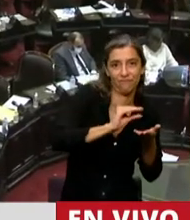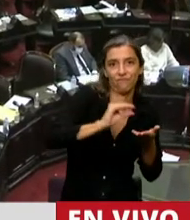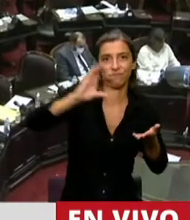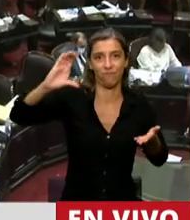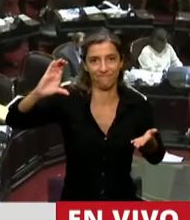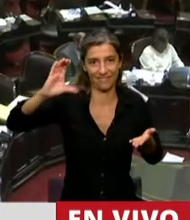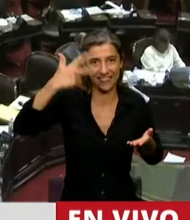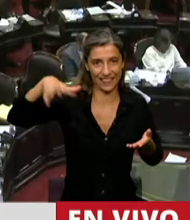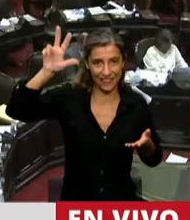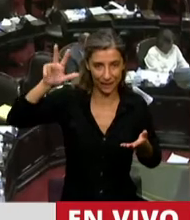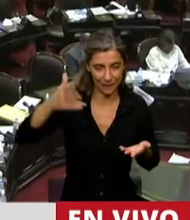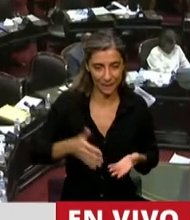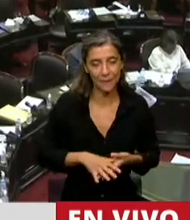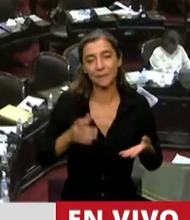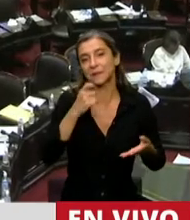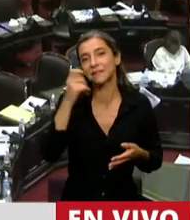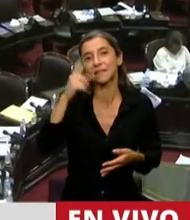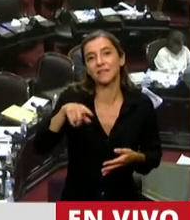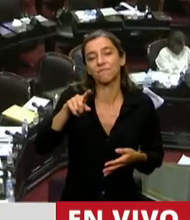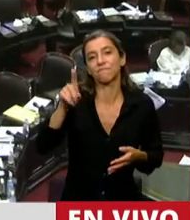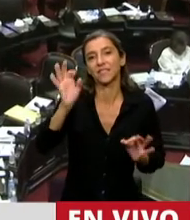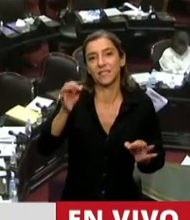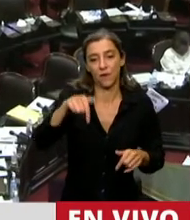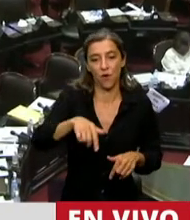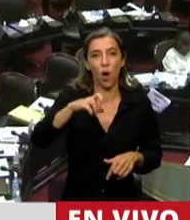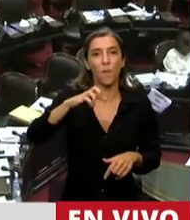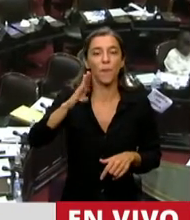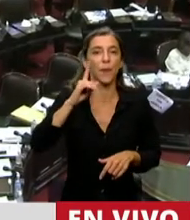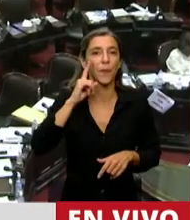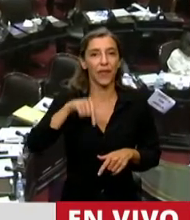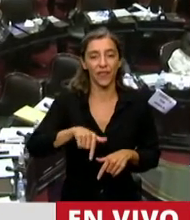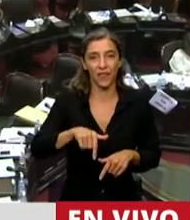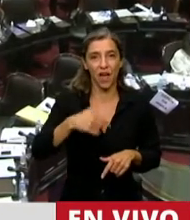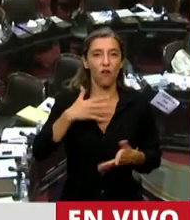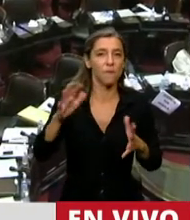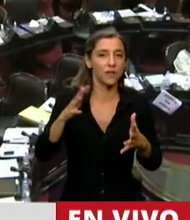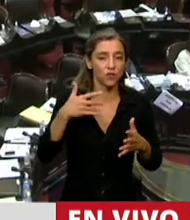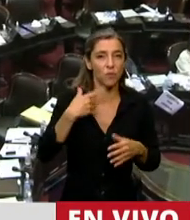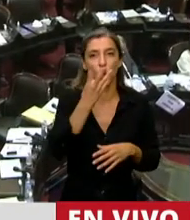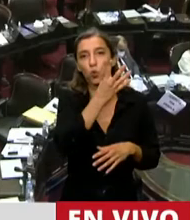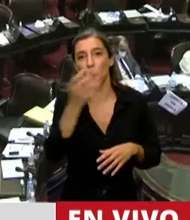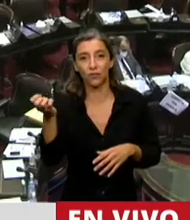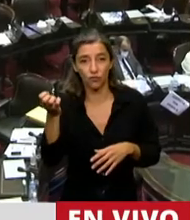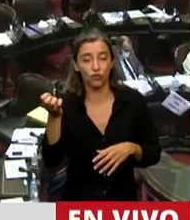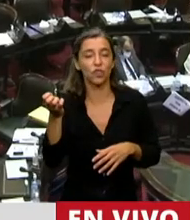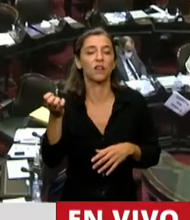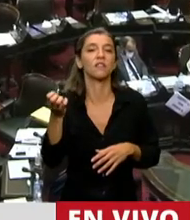consideramos que el PBI actual de la República Argentina es del orden de los 420